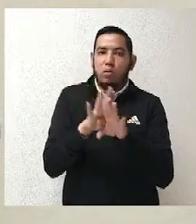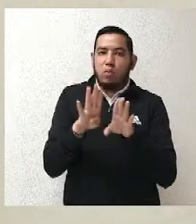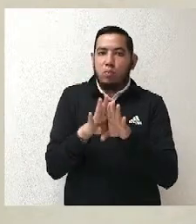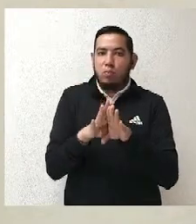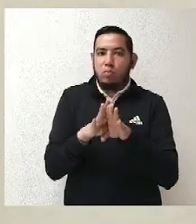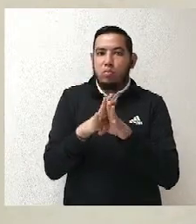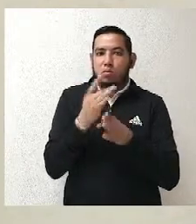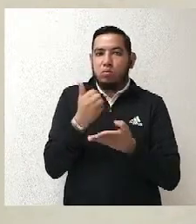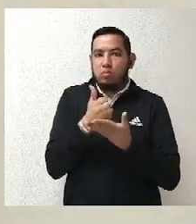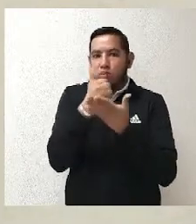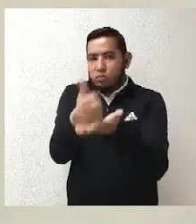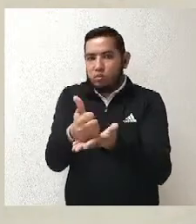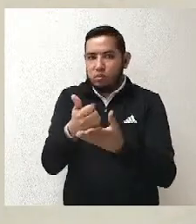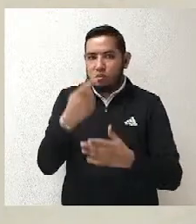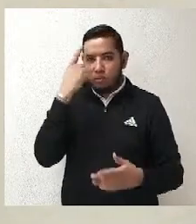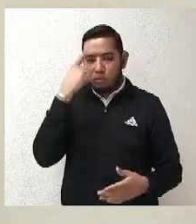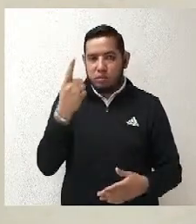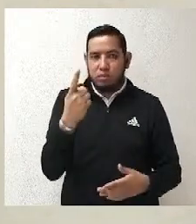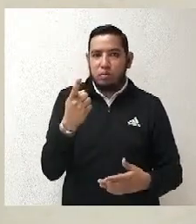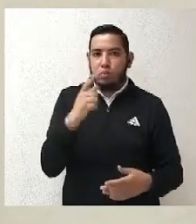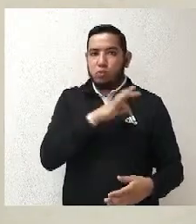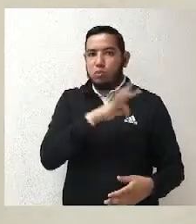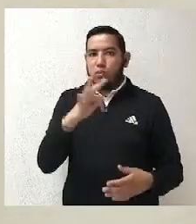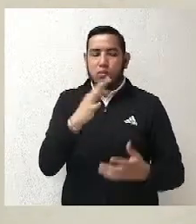ventaja indebida de la que tú te estás quejando.